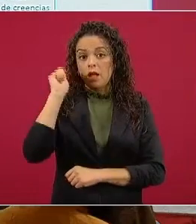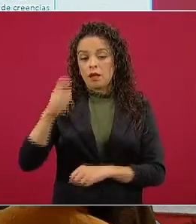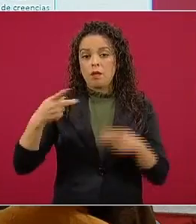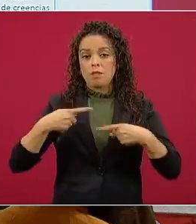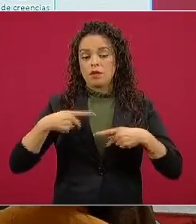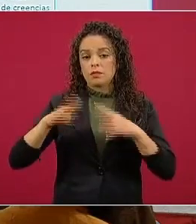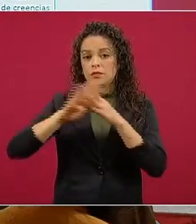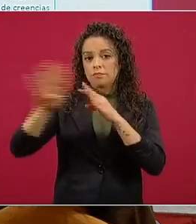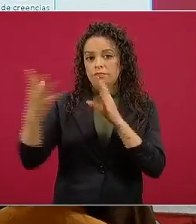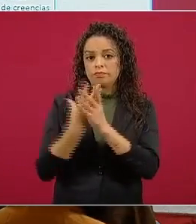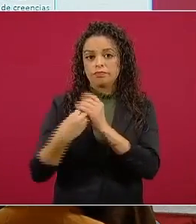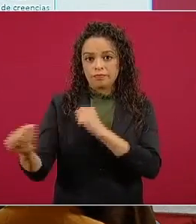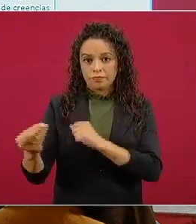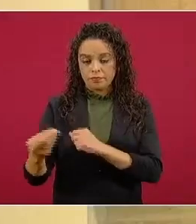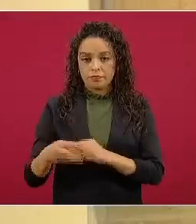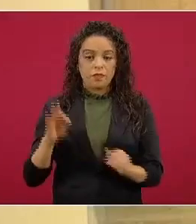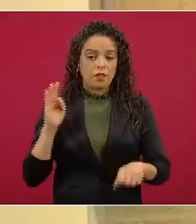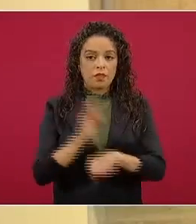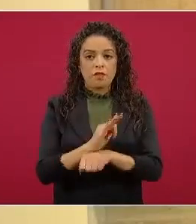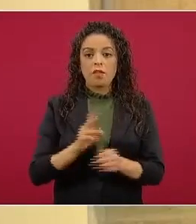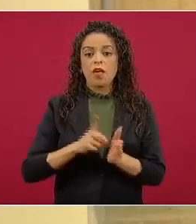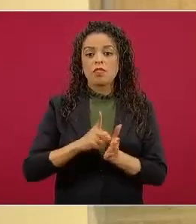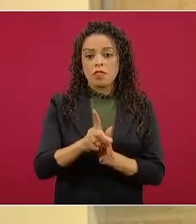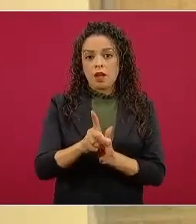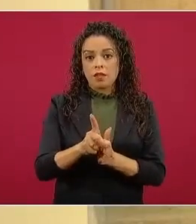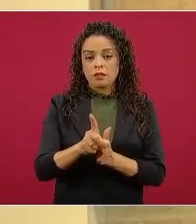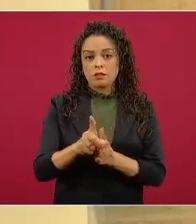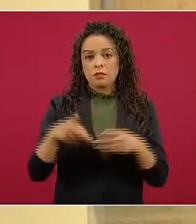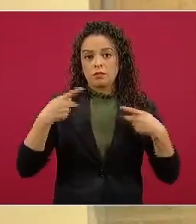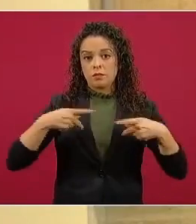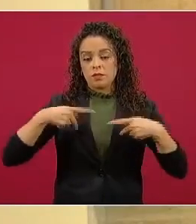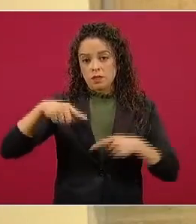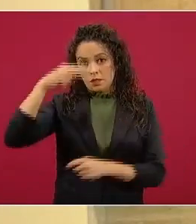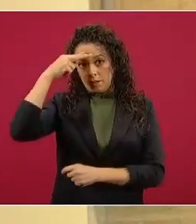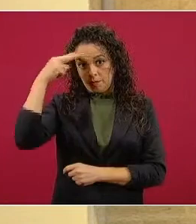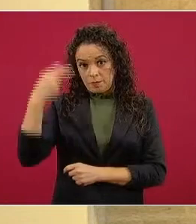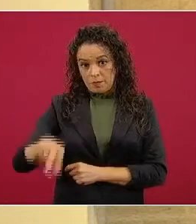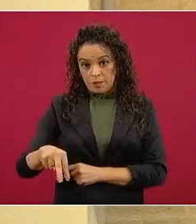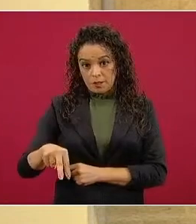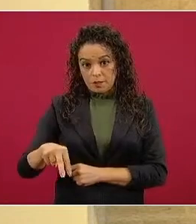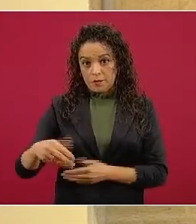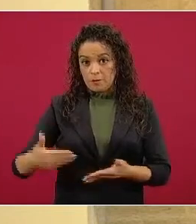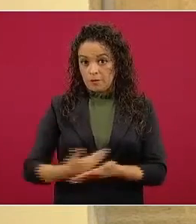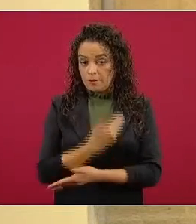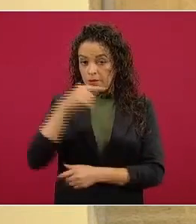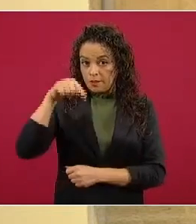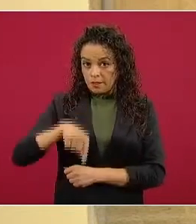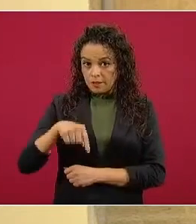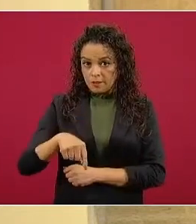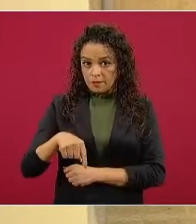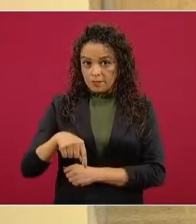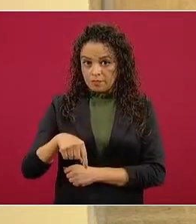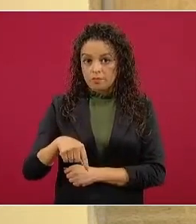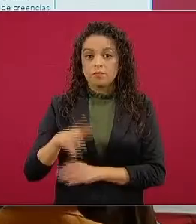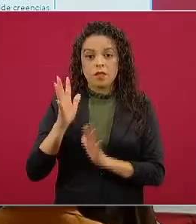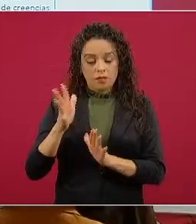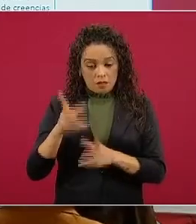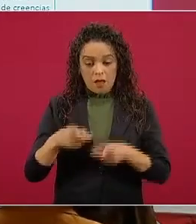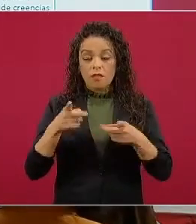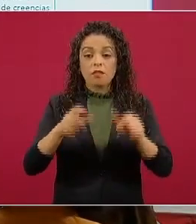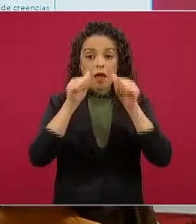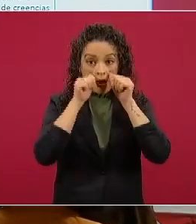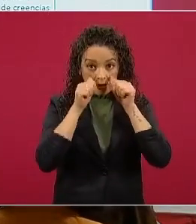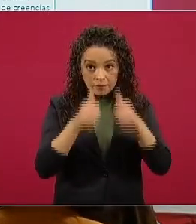vamos a defender los derechos de nuestros paisanos cumplido estamos atendiendo este